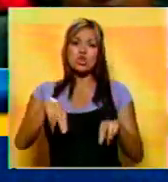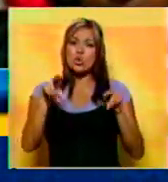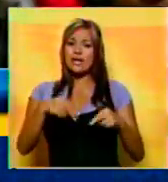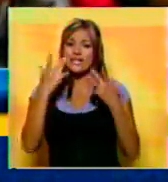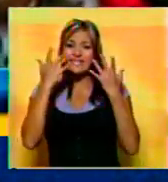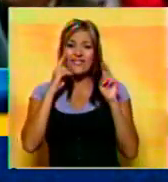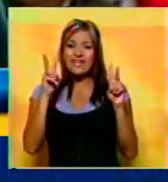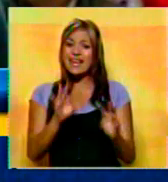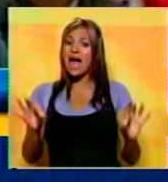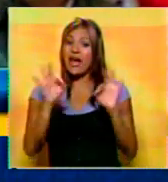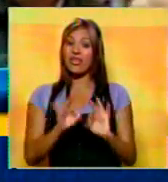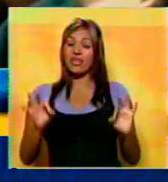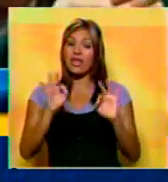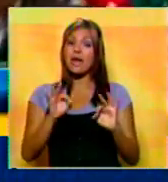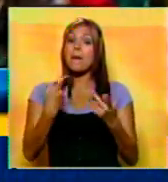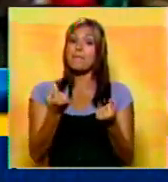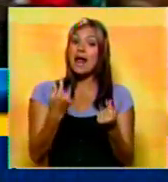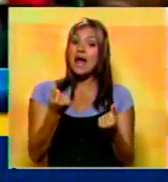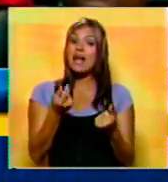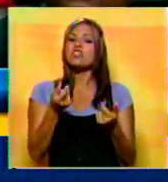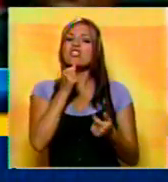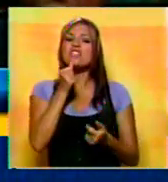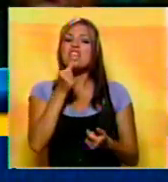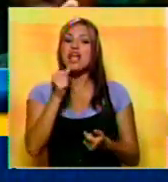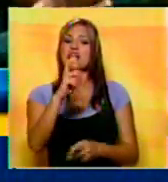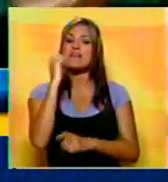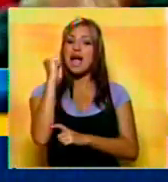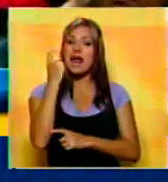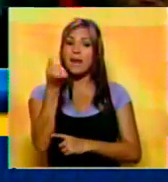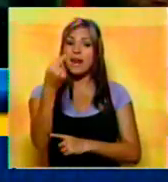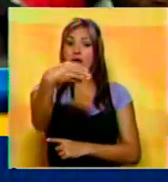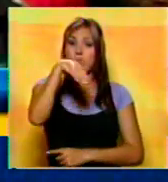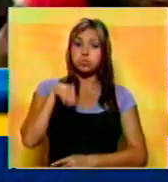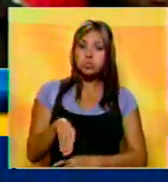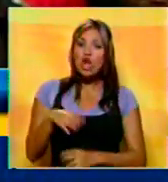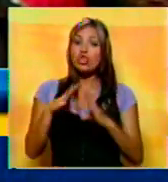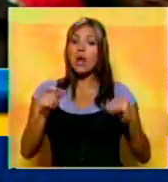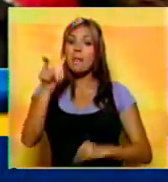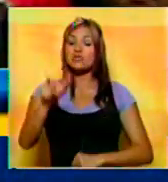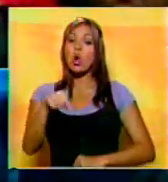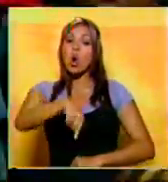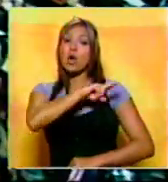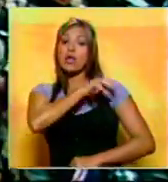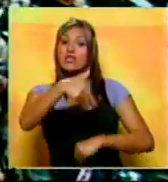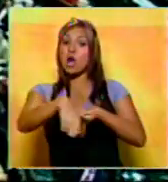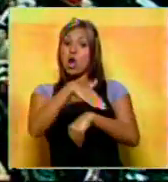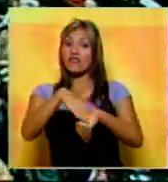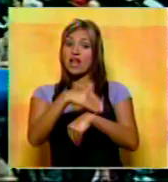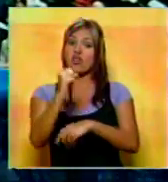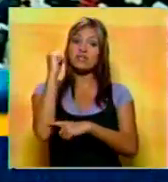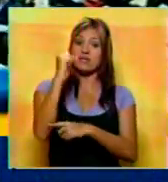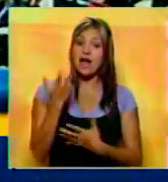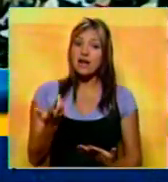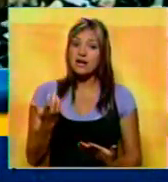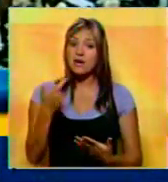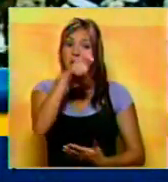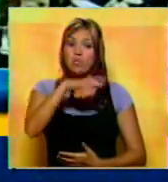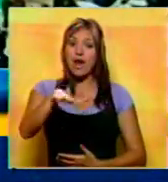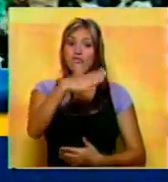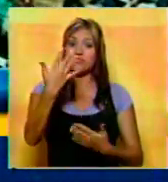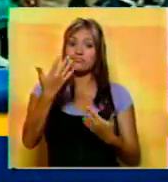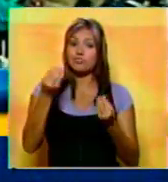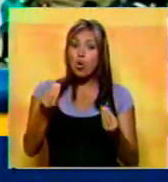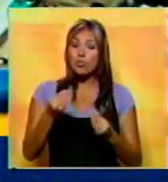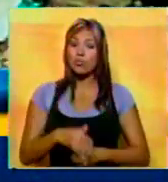vemos hechas en ningún lado, esa plata va para los bolsillos de quién? Para los bolsillos de todos los burócratas que hoy en día están en el gobierno. Venezuela debe